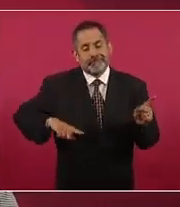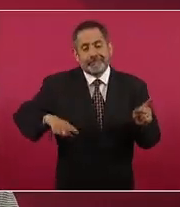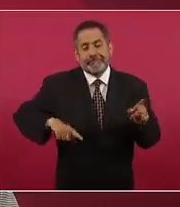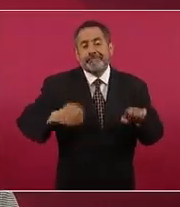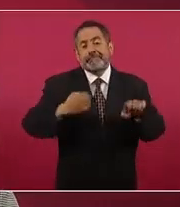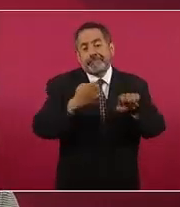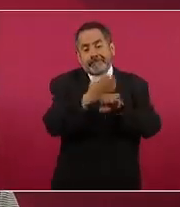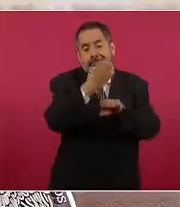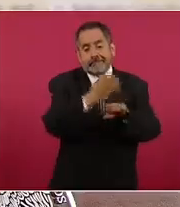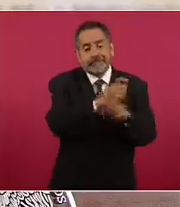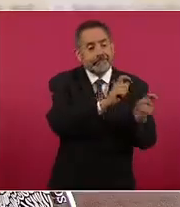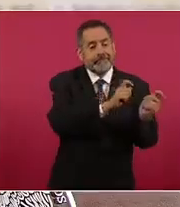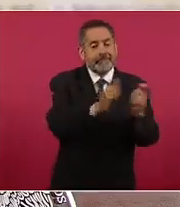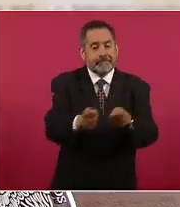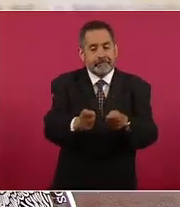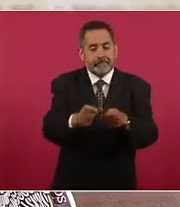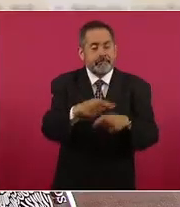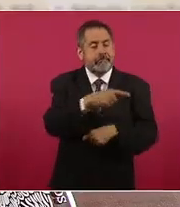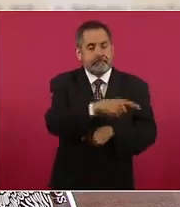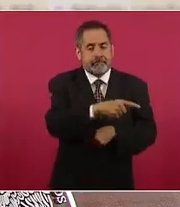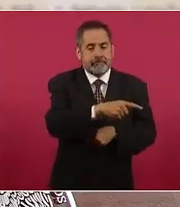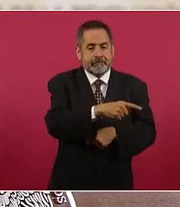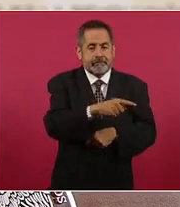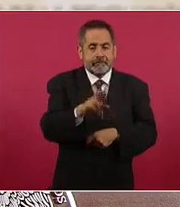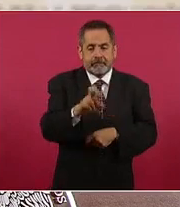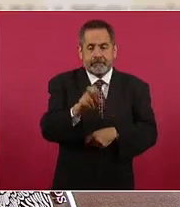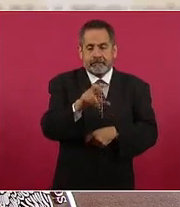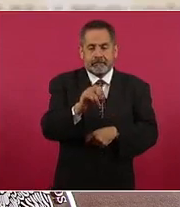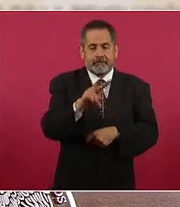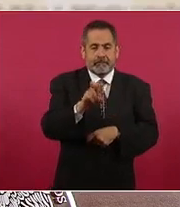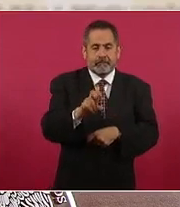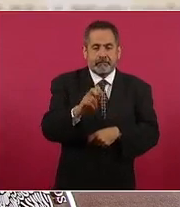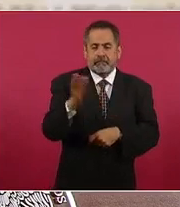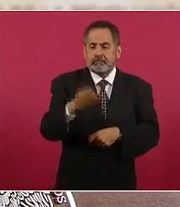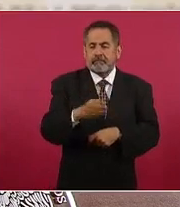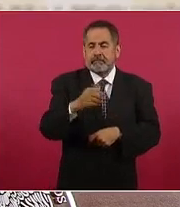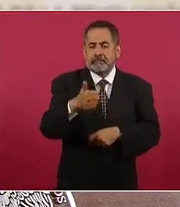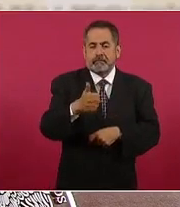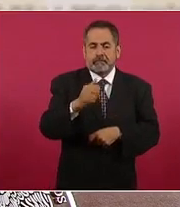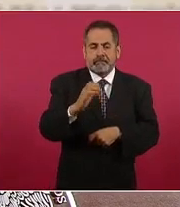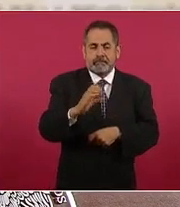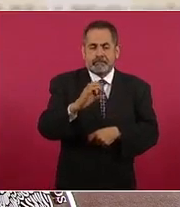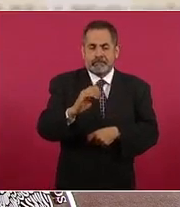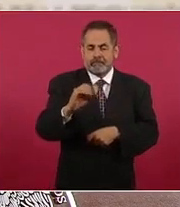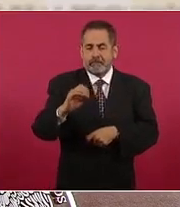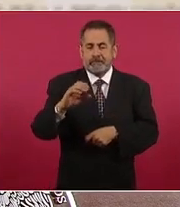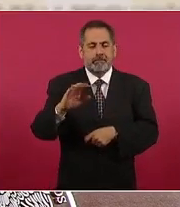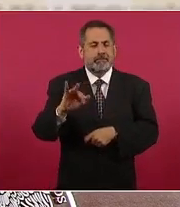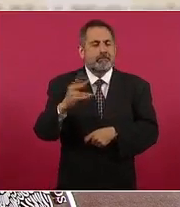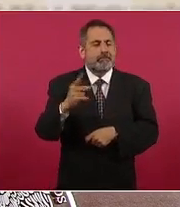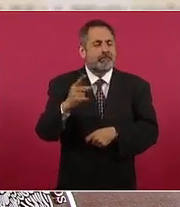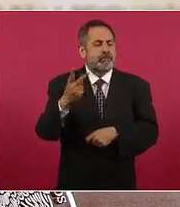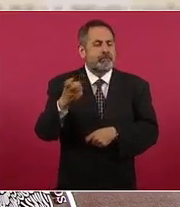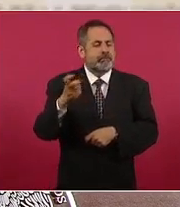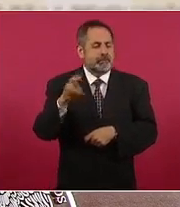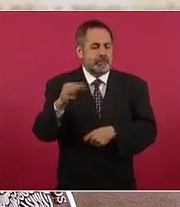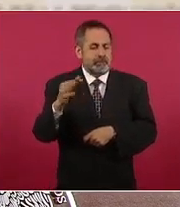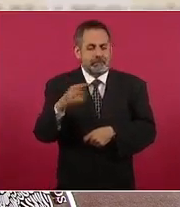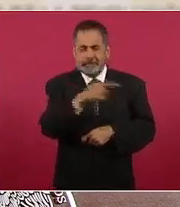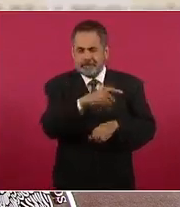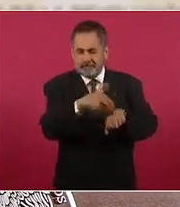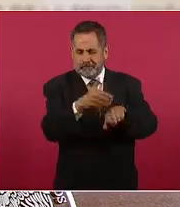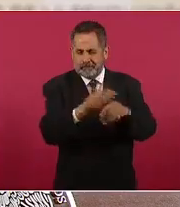asignado como REBOE diagonal CEP 0051-214. En esta